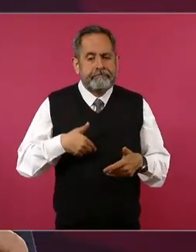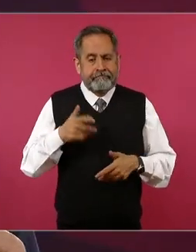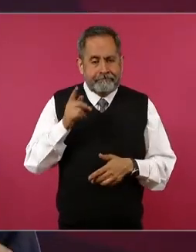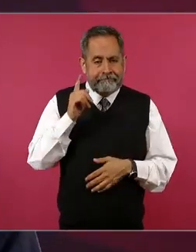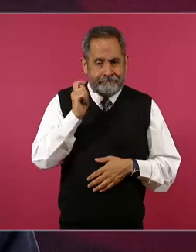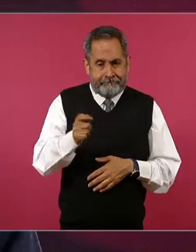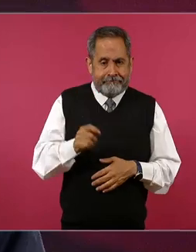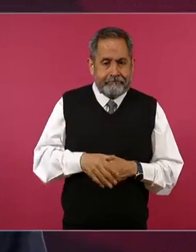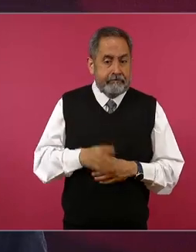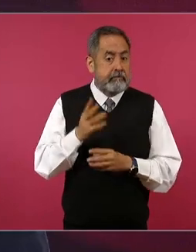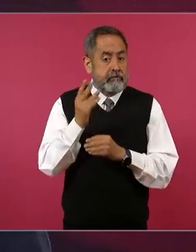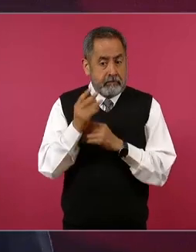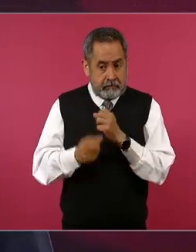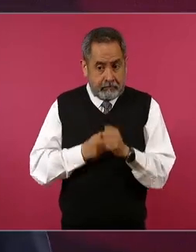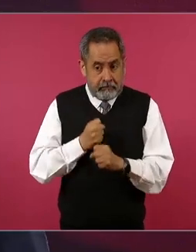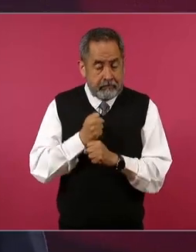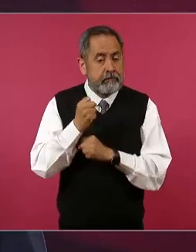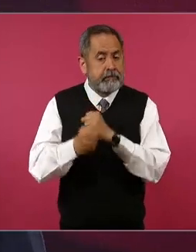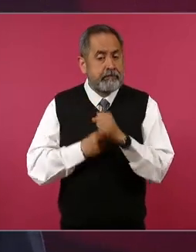durante bastante tiempo